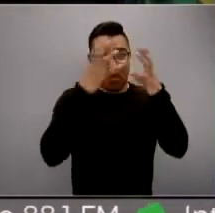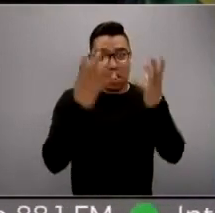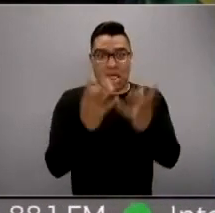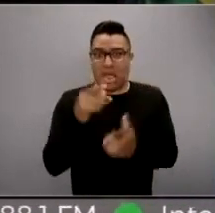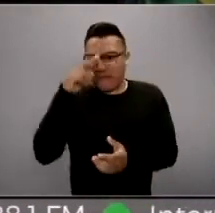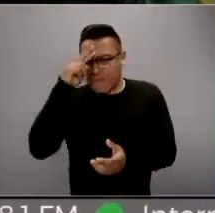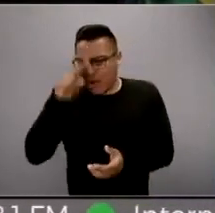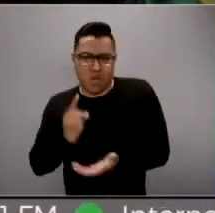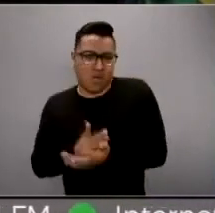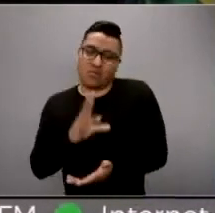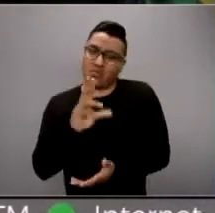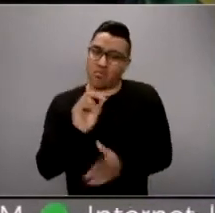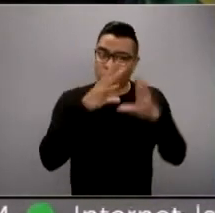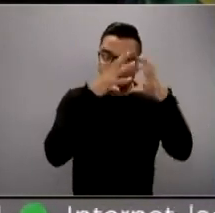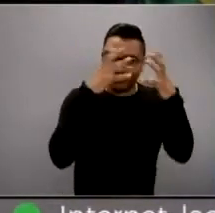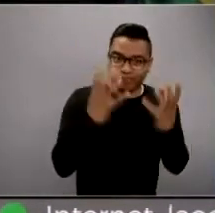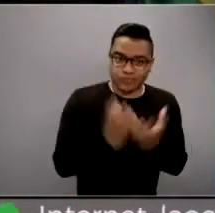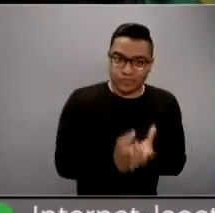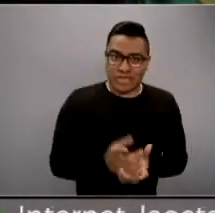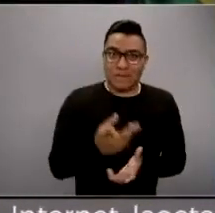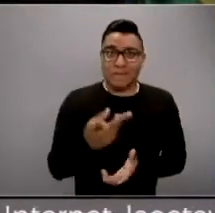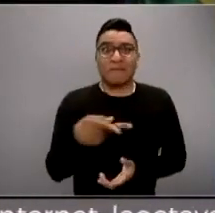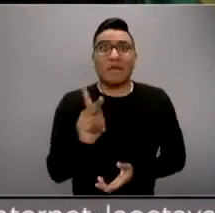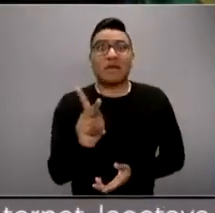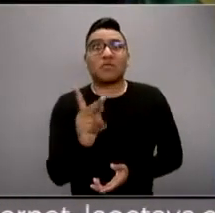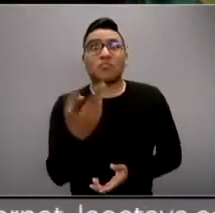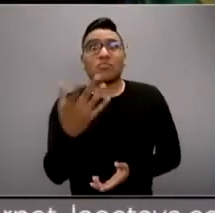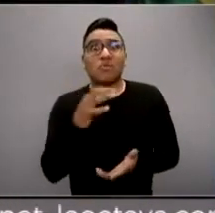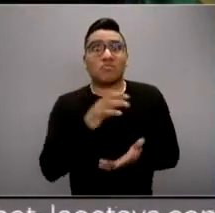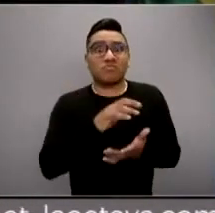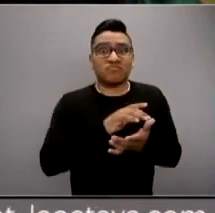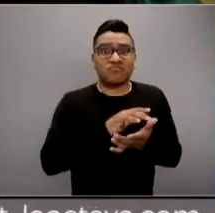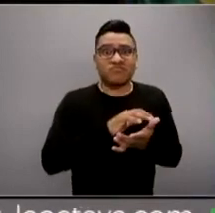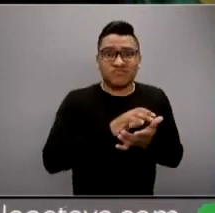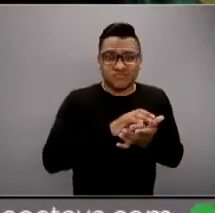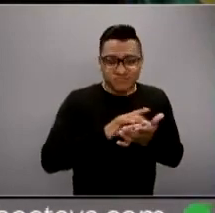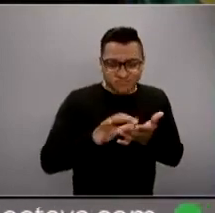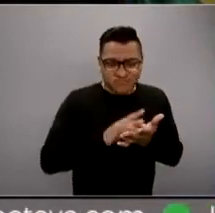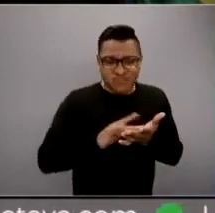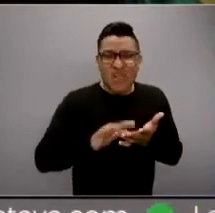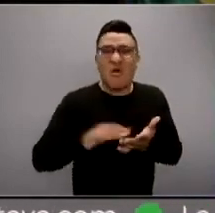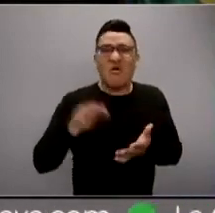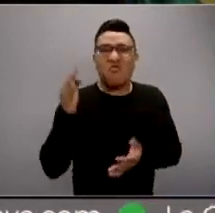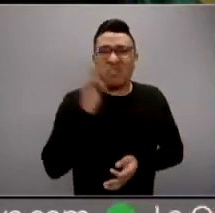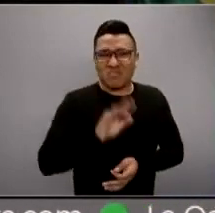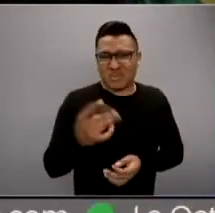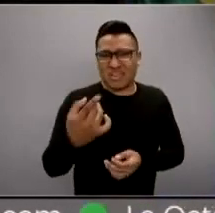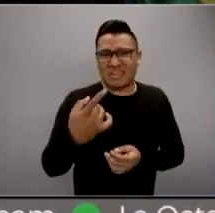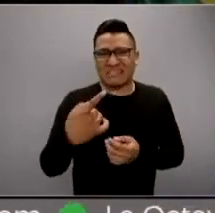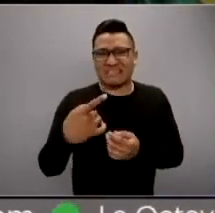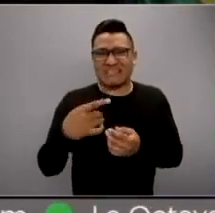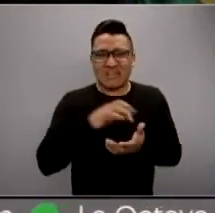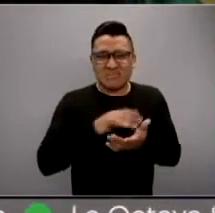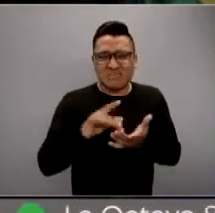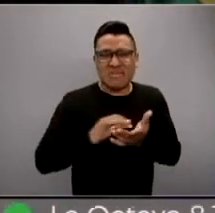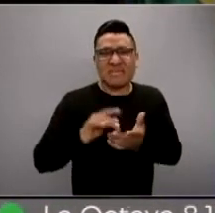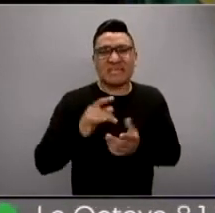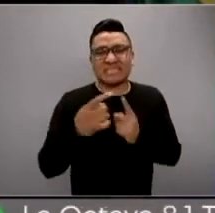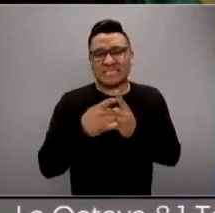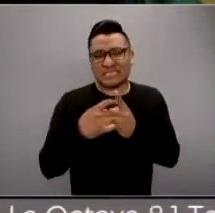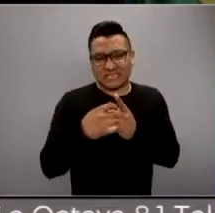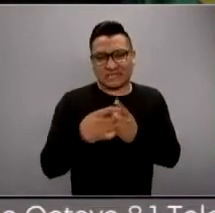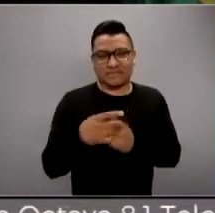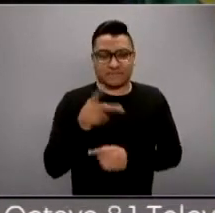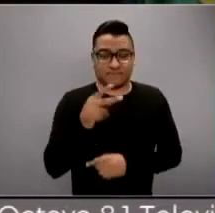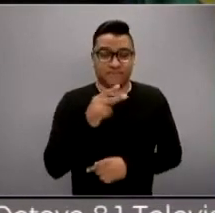donde hay muy poca cultura de la lectura crítica. Entonces yo quiero nomás dejarles ahí un consejo acerca de las noticias falsas.